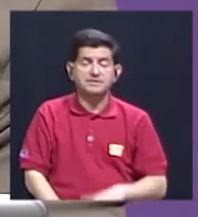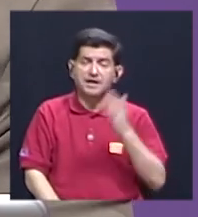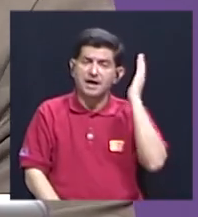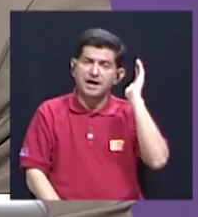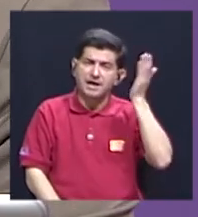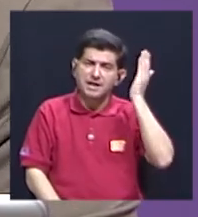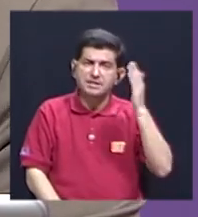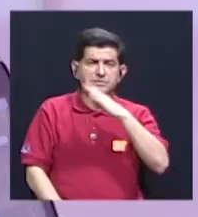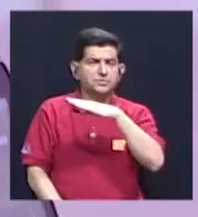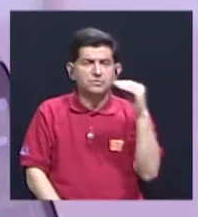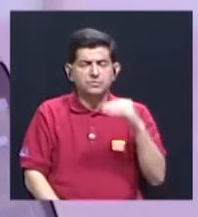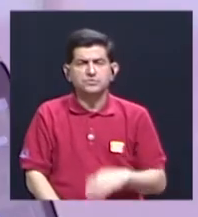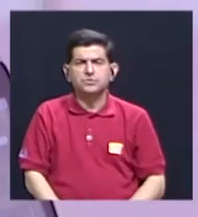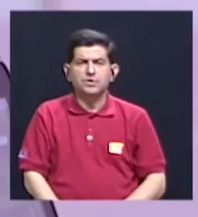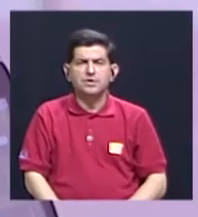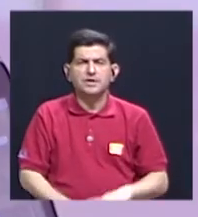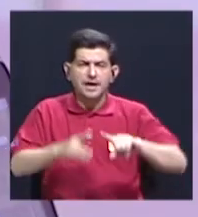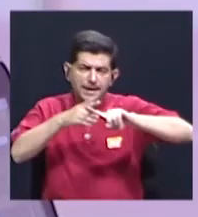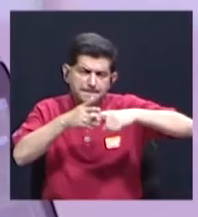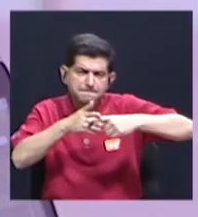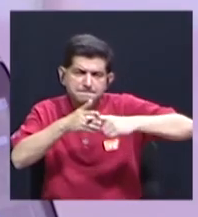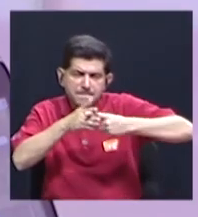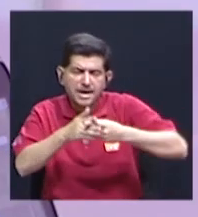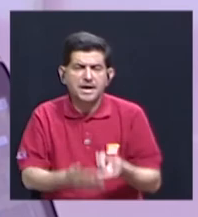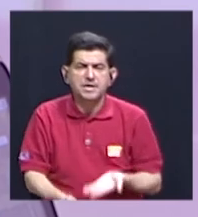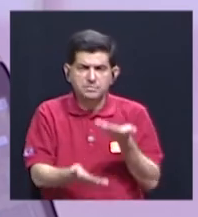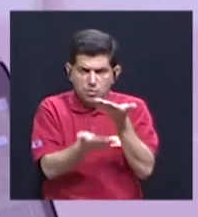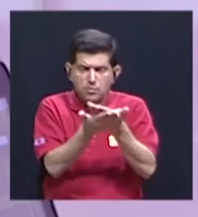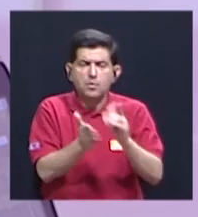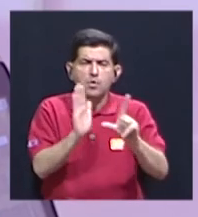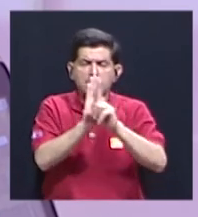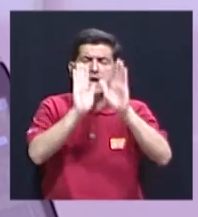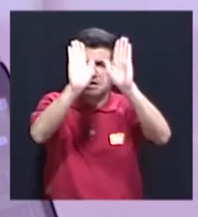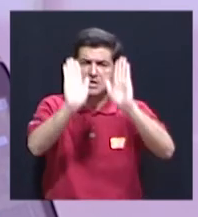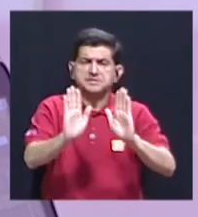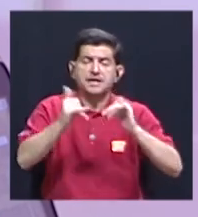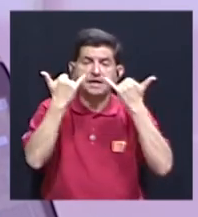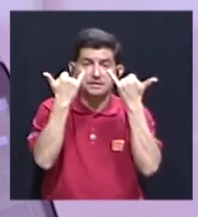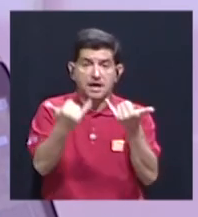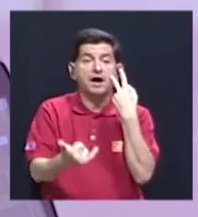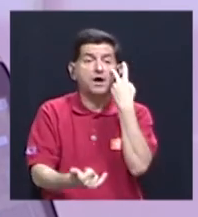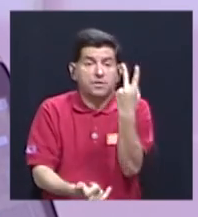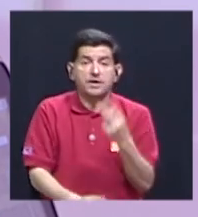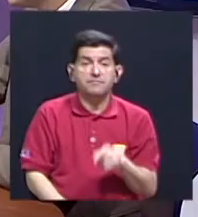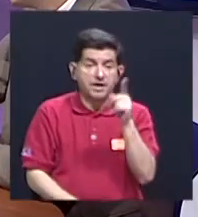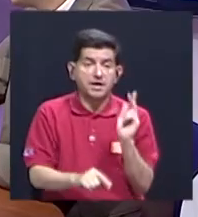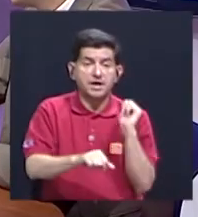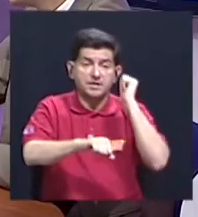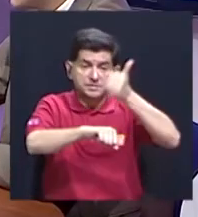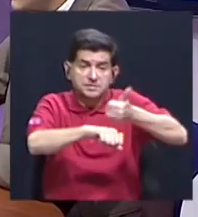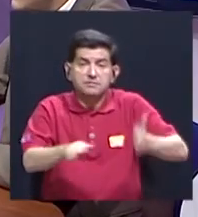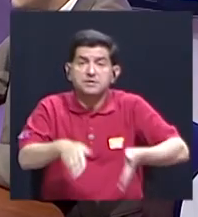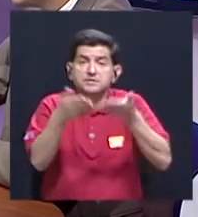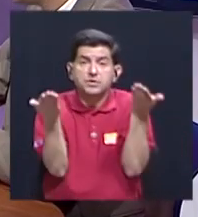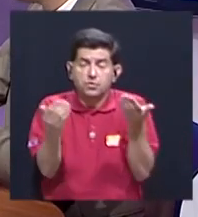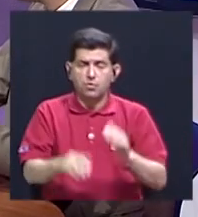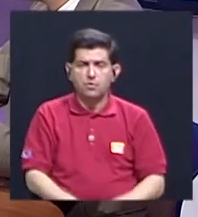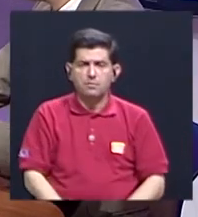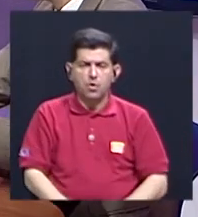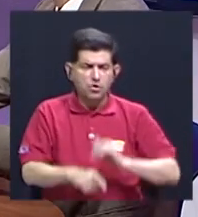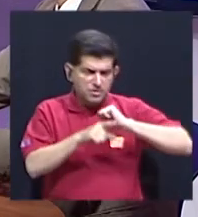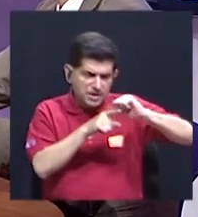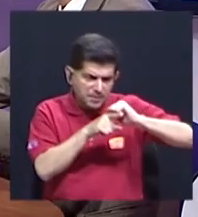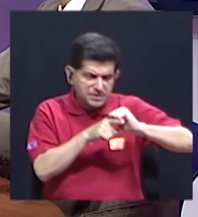discurso y en el aparataje que nos ofrece la ley me parece magnífica. Ahora tenemos que ver cómo es esa implementación, que me parece que de la